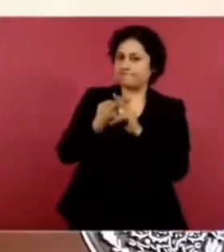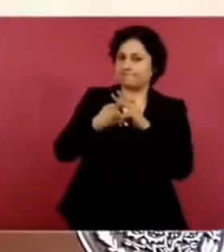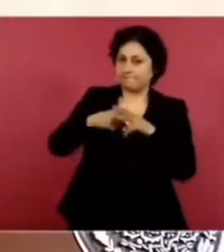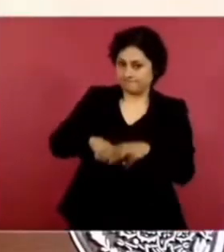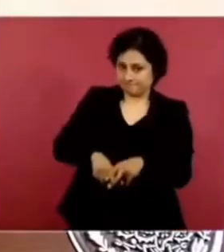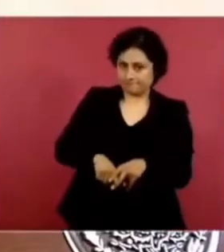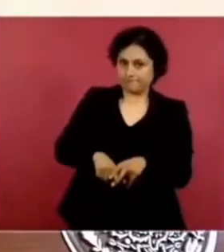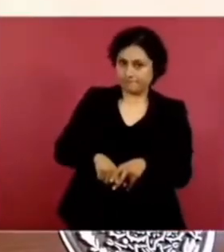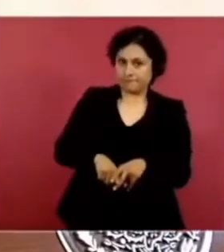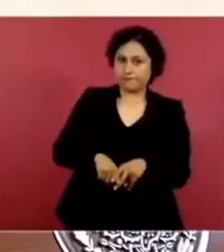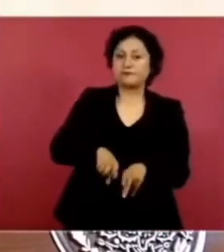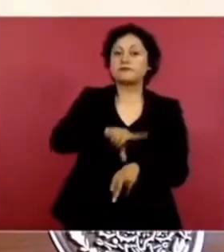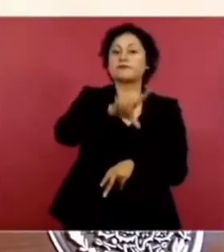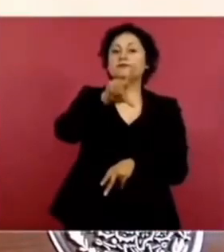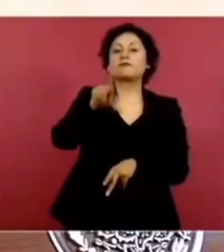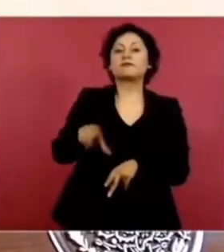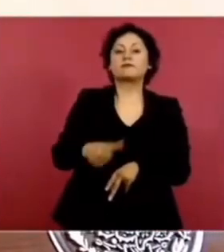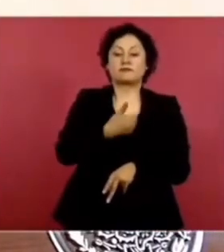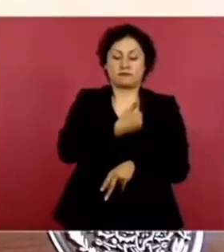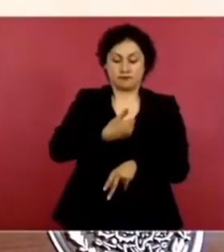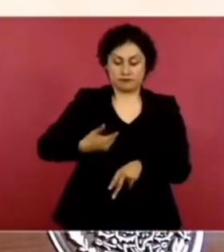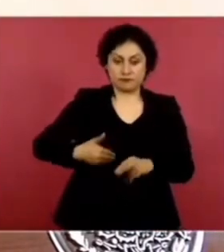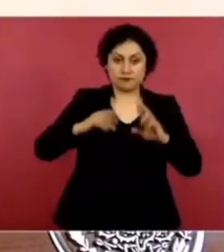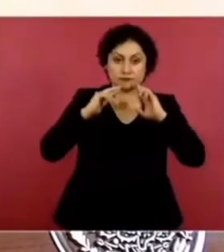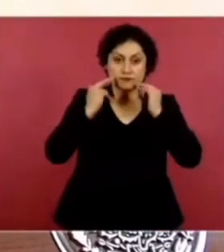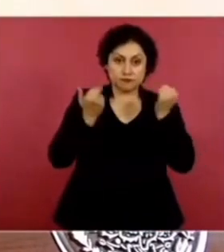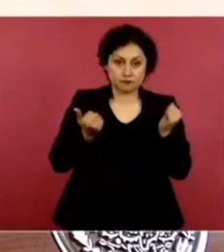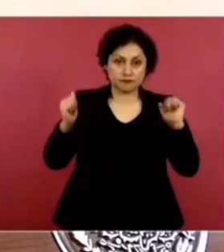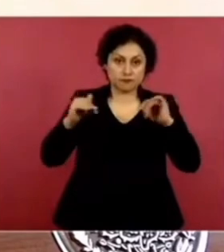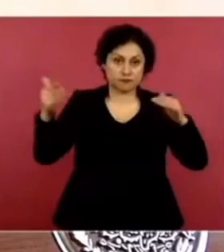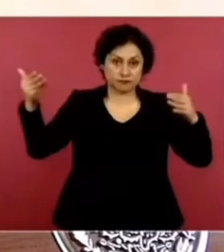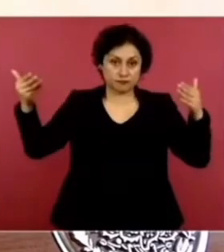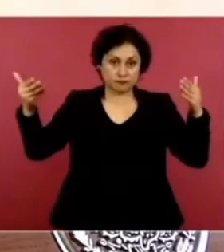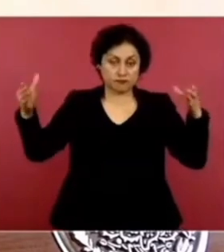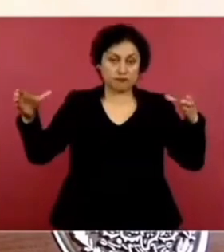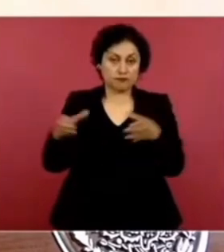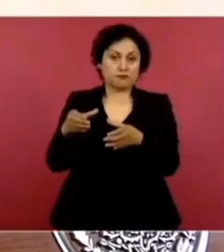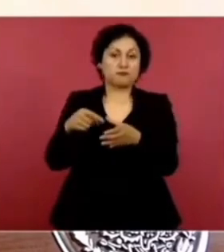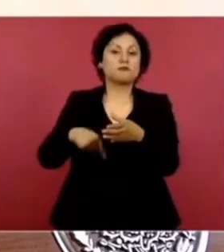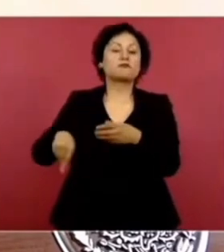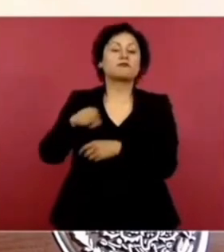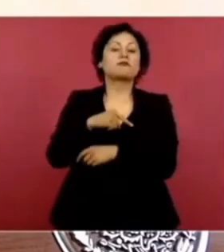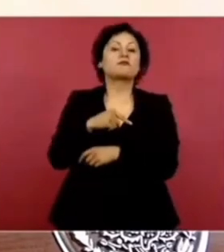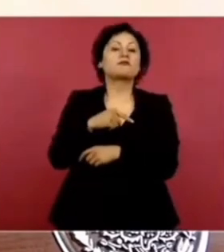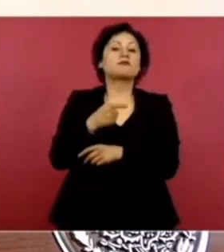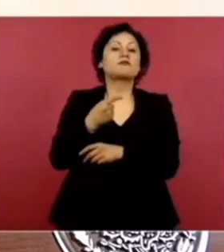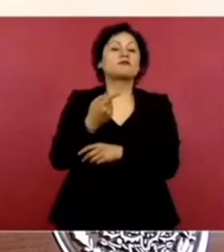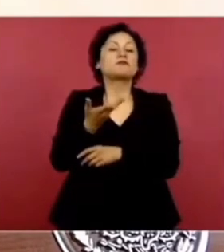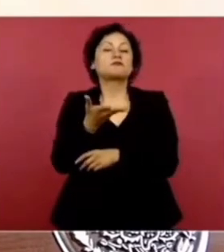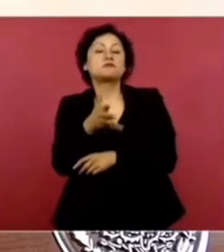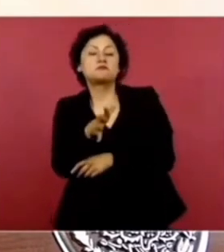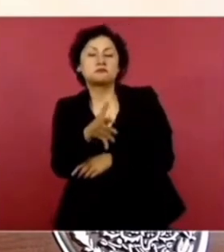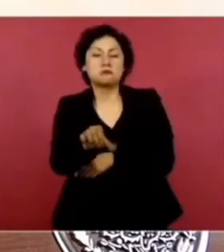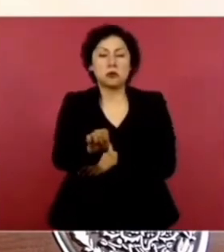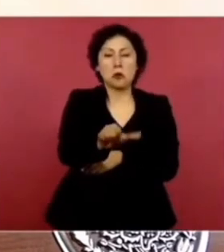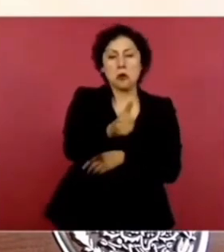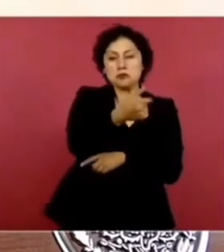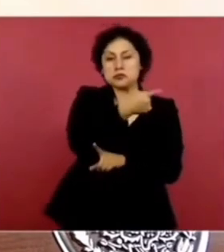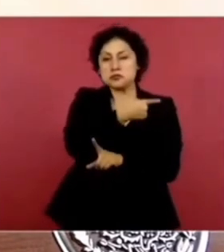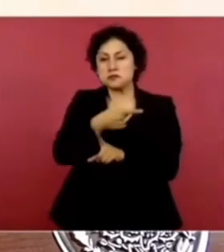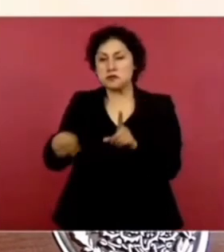de presidentes va a ser como 11 y media, 12.